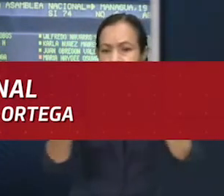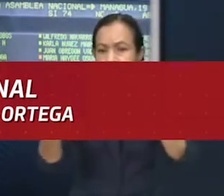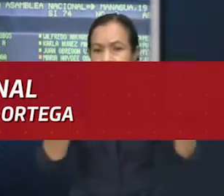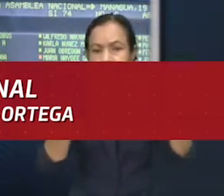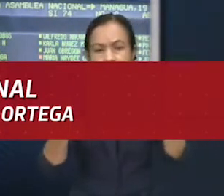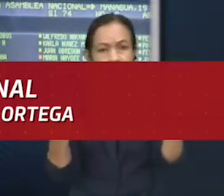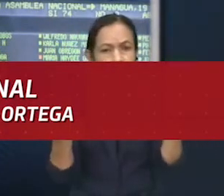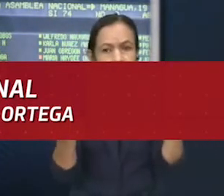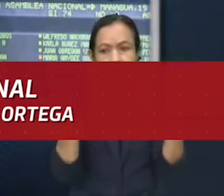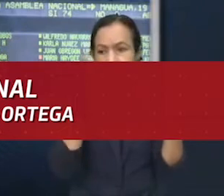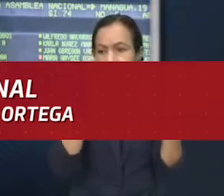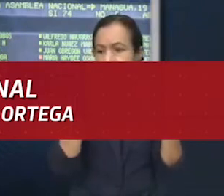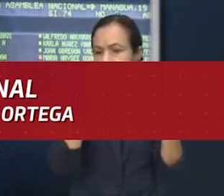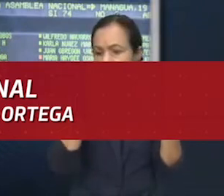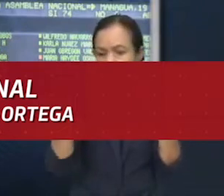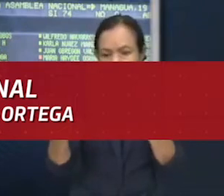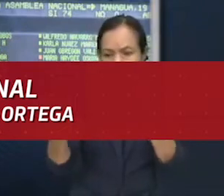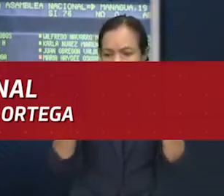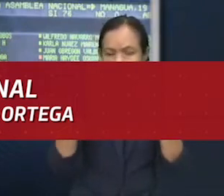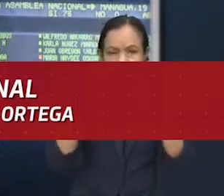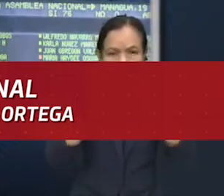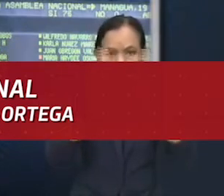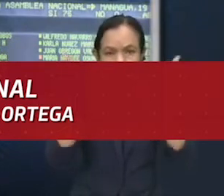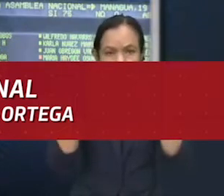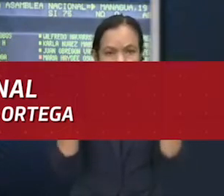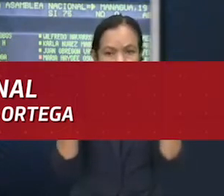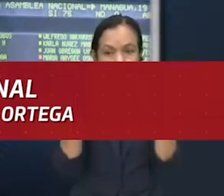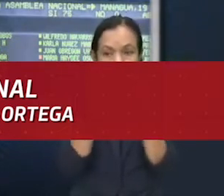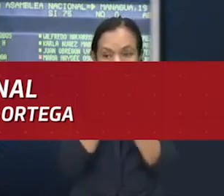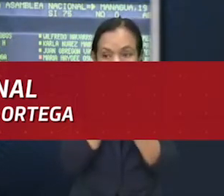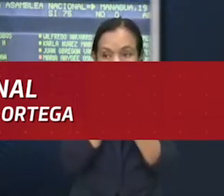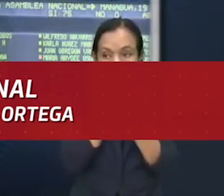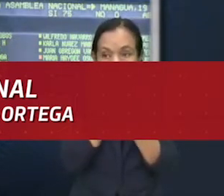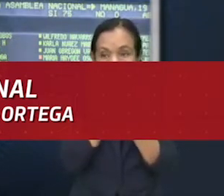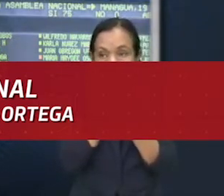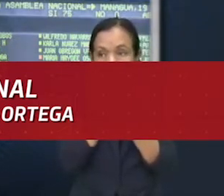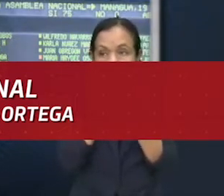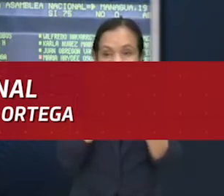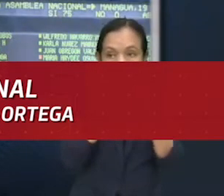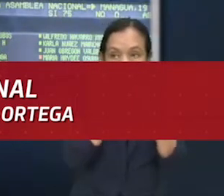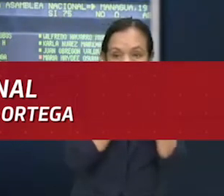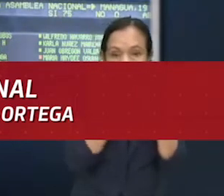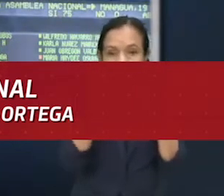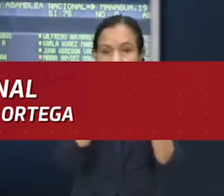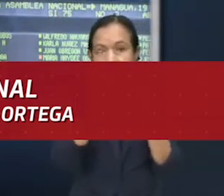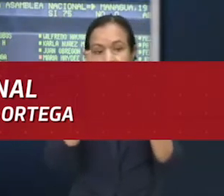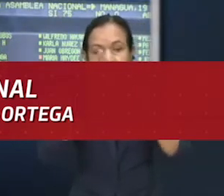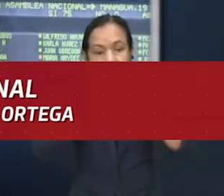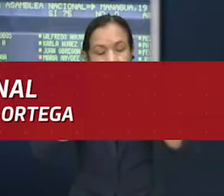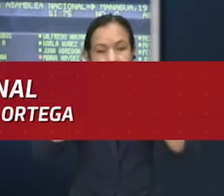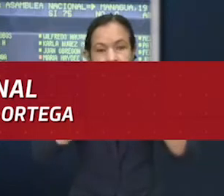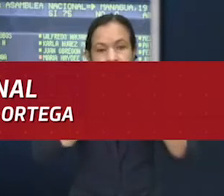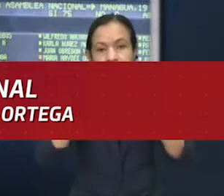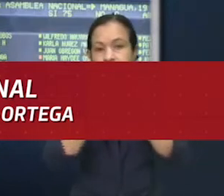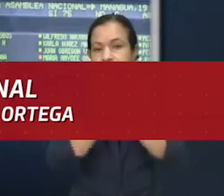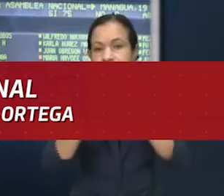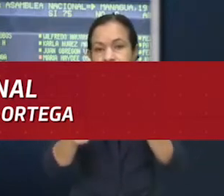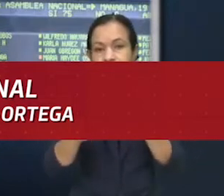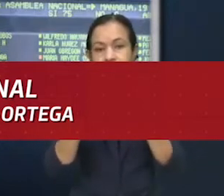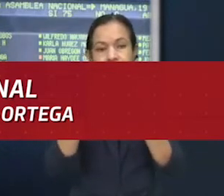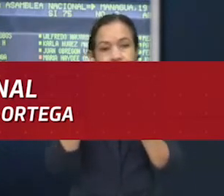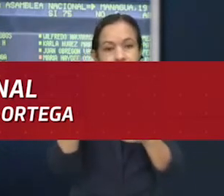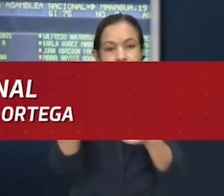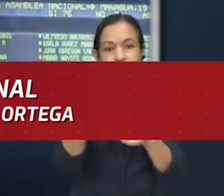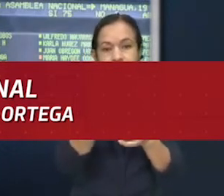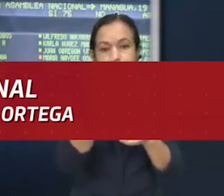no tiene por qué andar escondiéndose nada, sino conforme a las normas, la ley. Dice que todos los